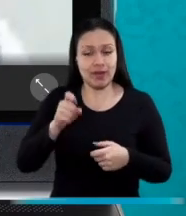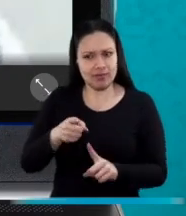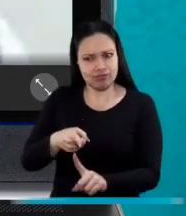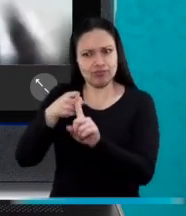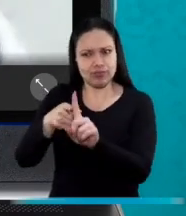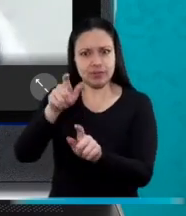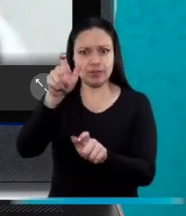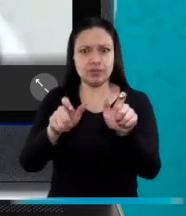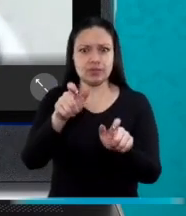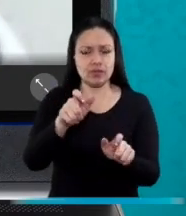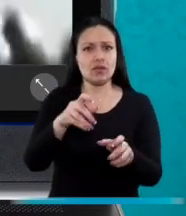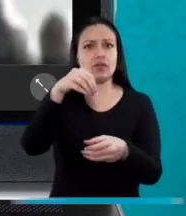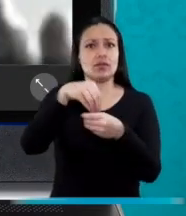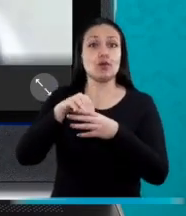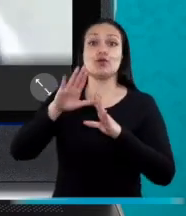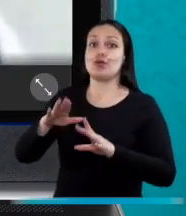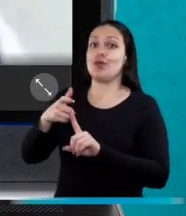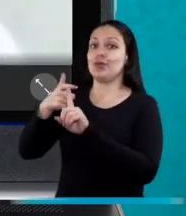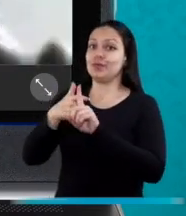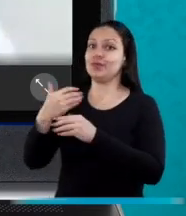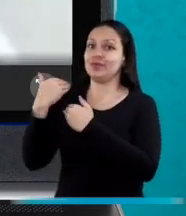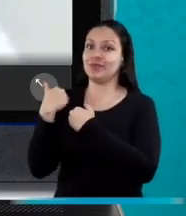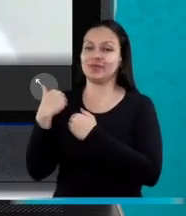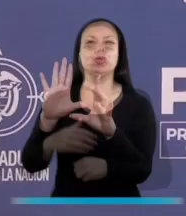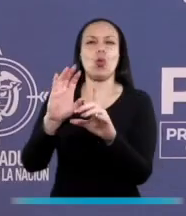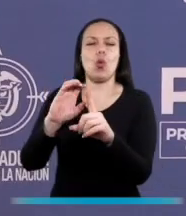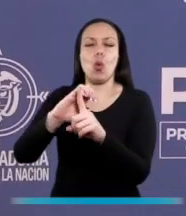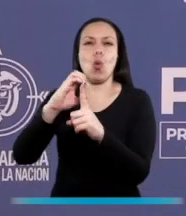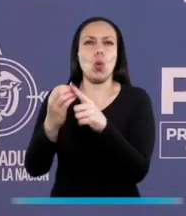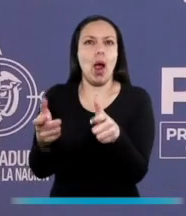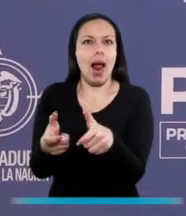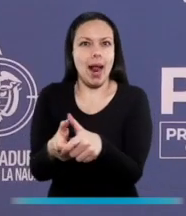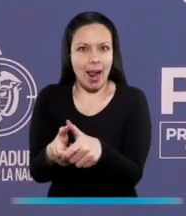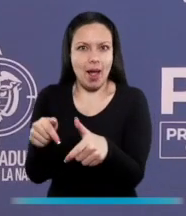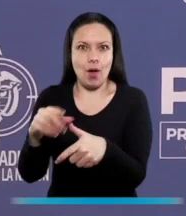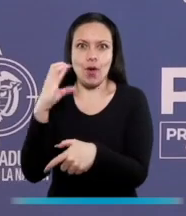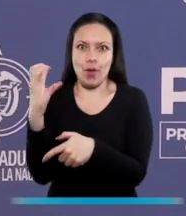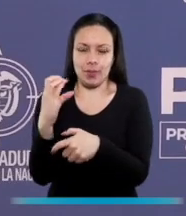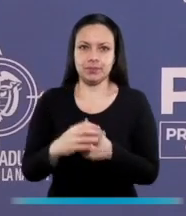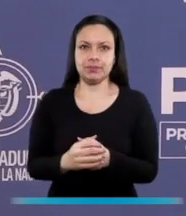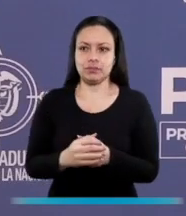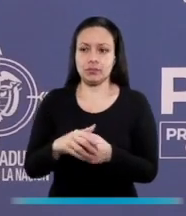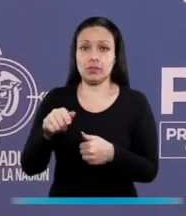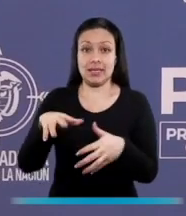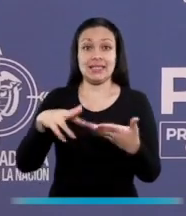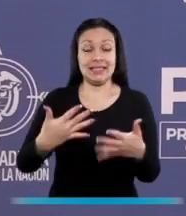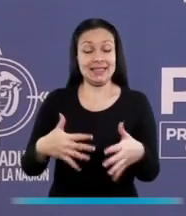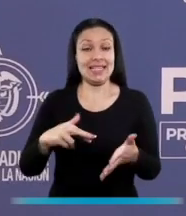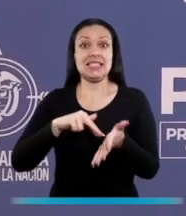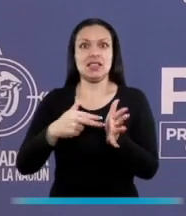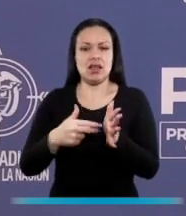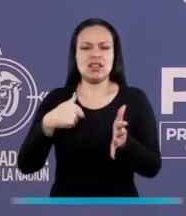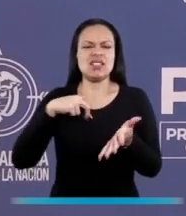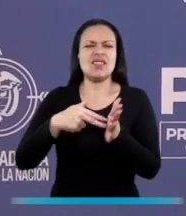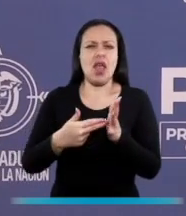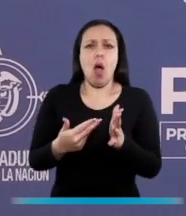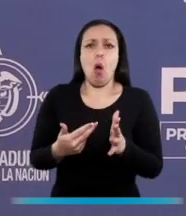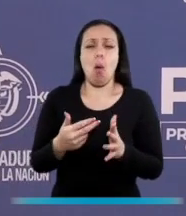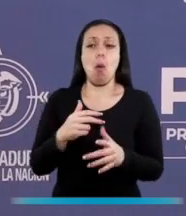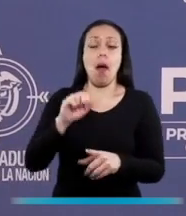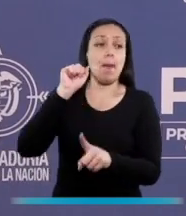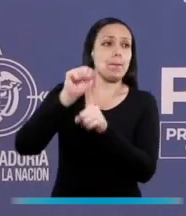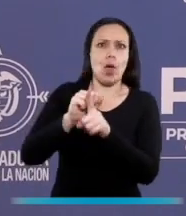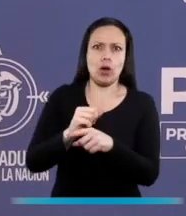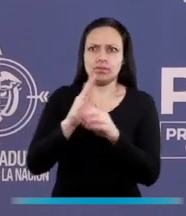doliente directo al interior de la Procuraduría General de la Nación. Esa Procuraduría Delegada de Asuntos Étnicos ha sido nuestra